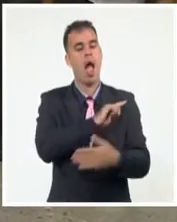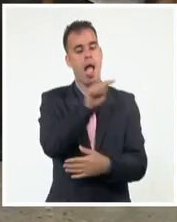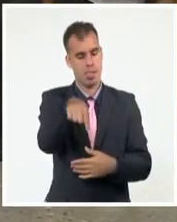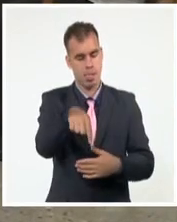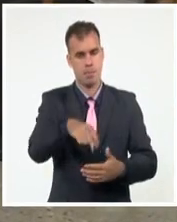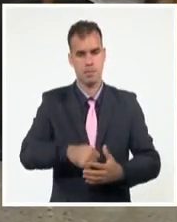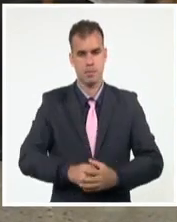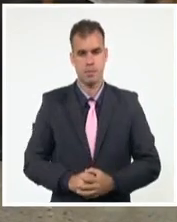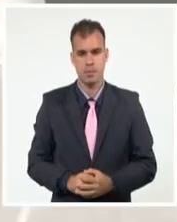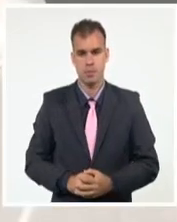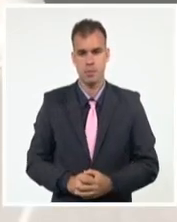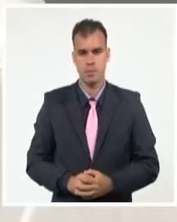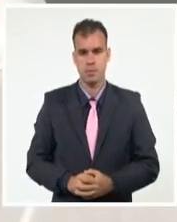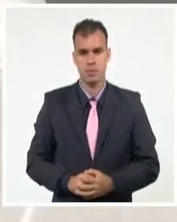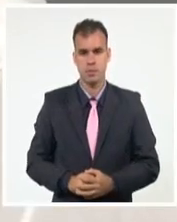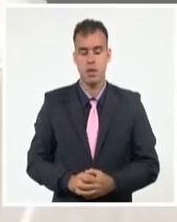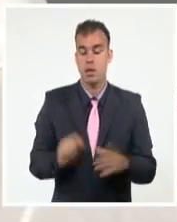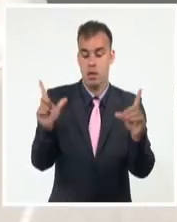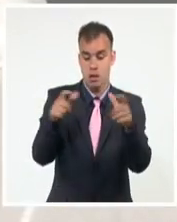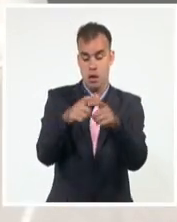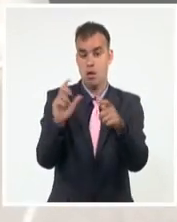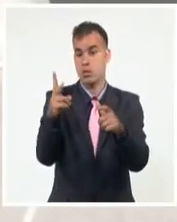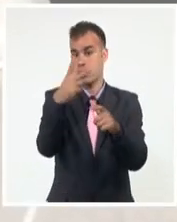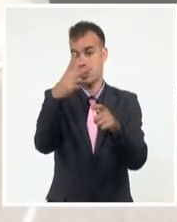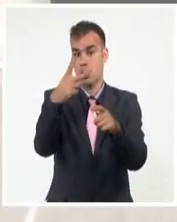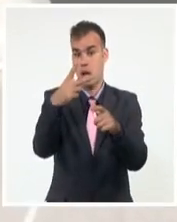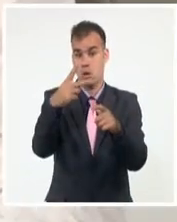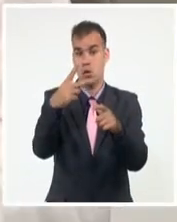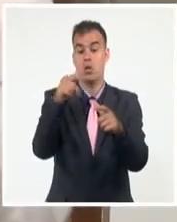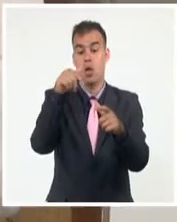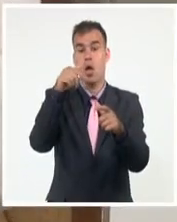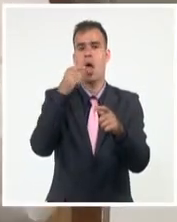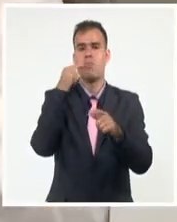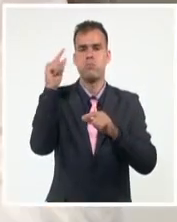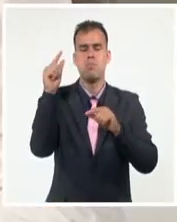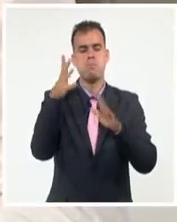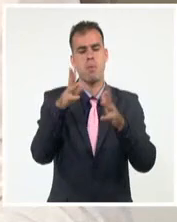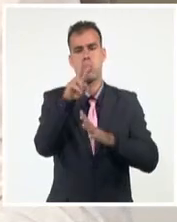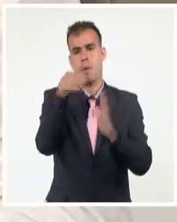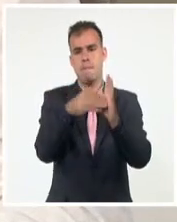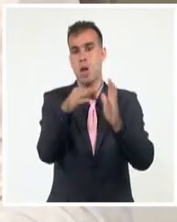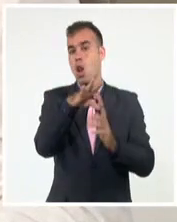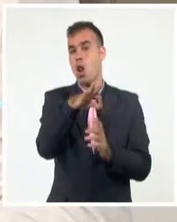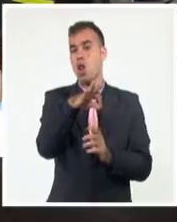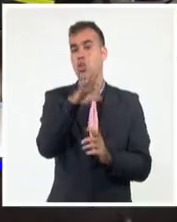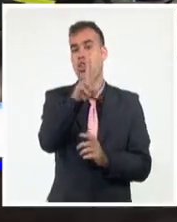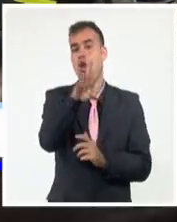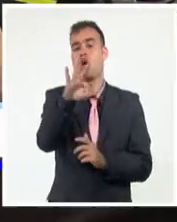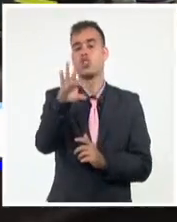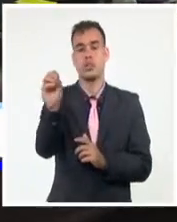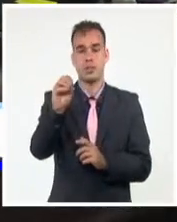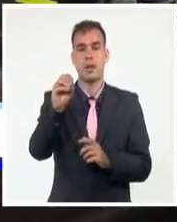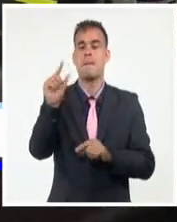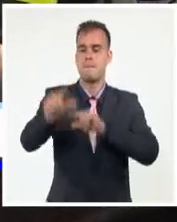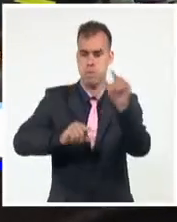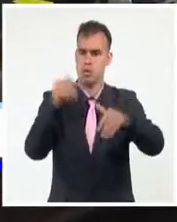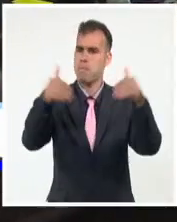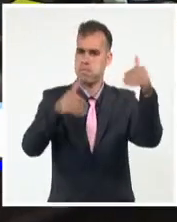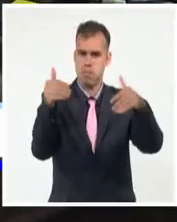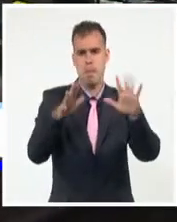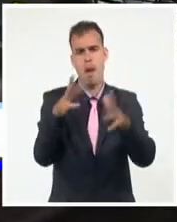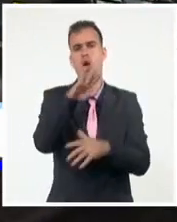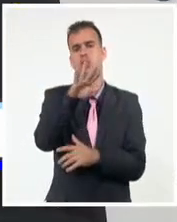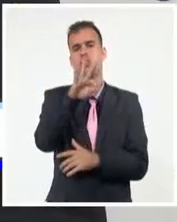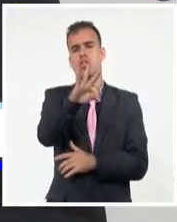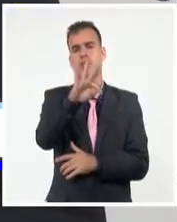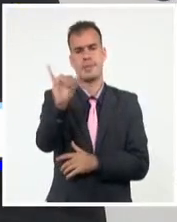El segundo foro empresarial Cuba 2021 reúne a más de 2.280 participantes de unos 86 países. Así